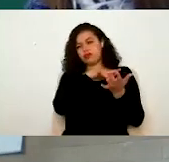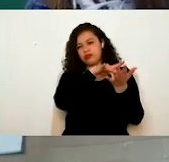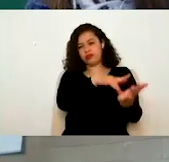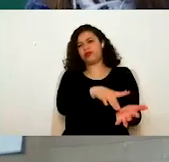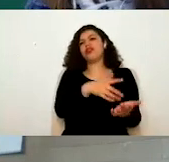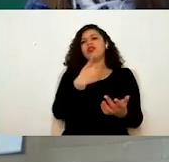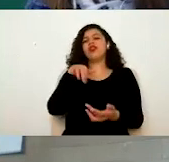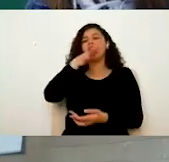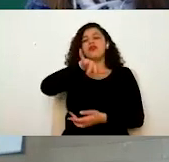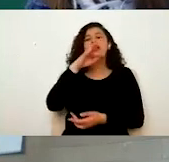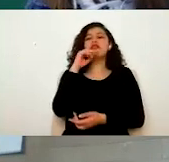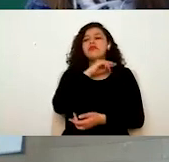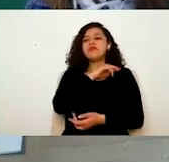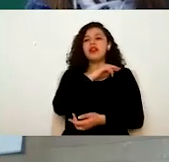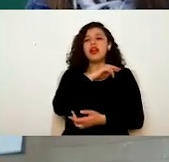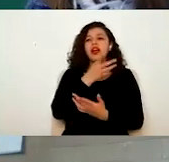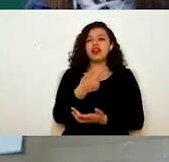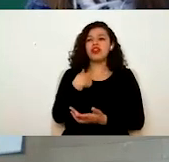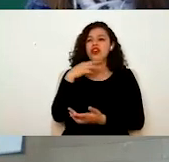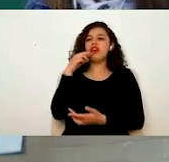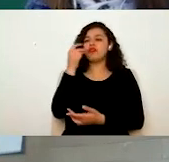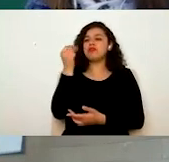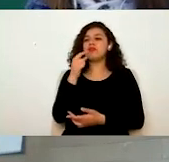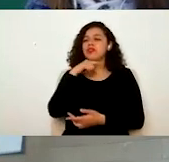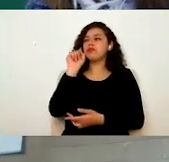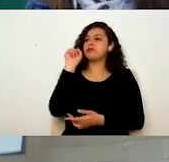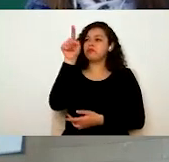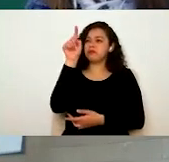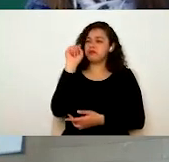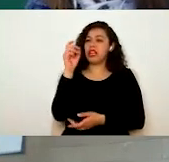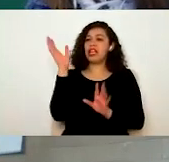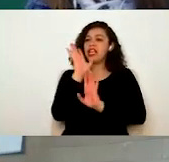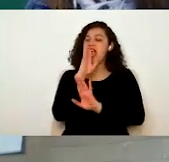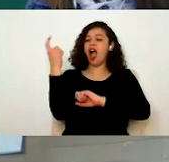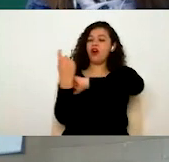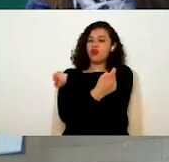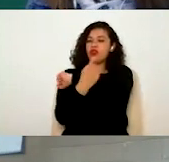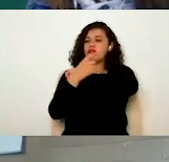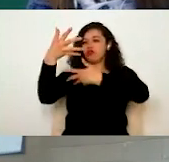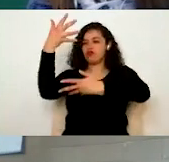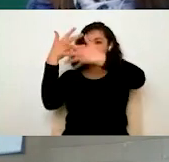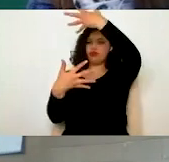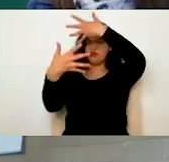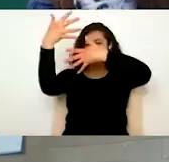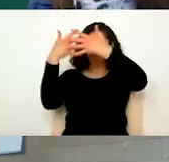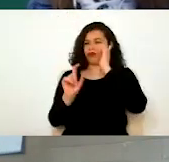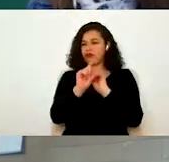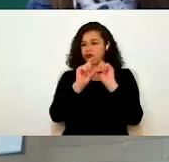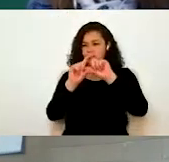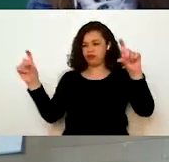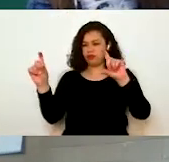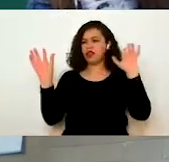no dice qué página, yo le voy a dar clic aquí a la ficha y automáticamente me direcciona a la ficha de fondo de apoyos